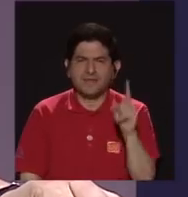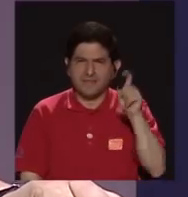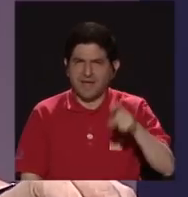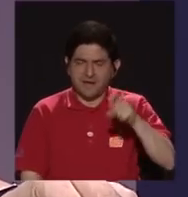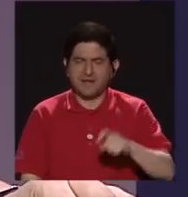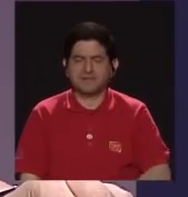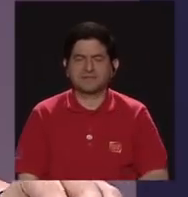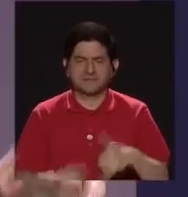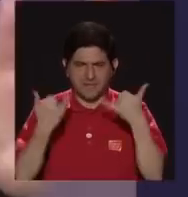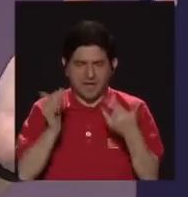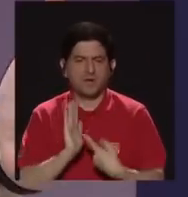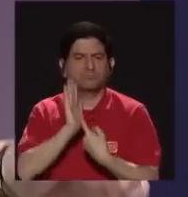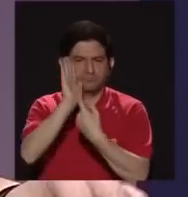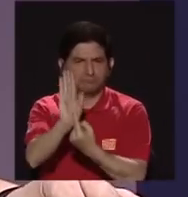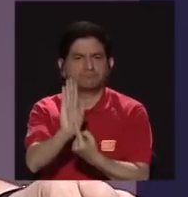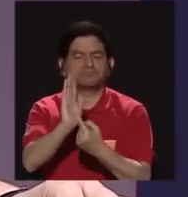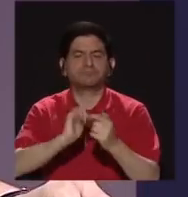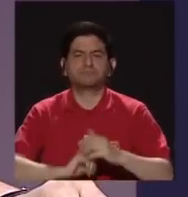traer a la mesa,